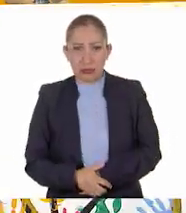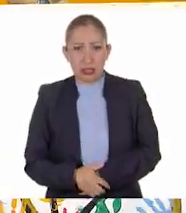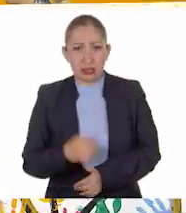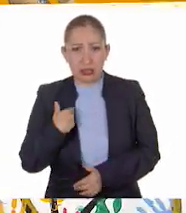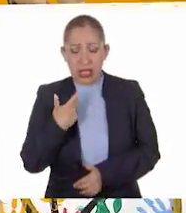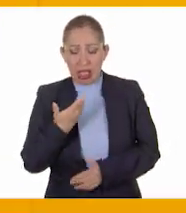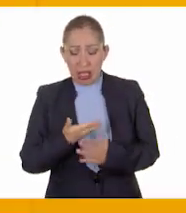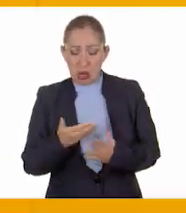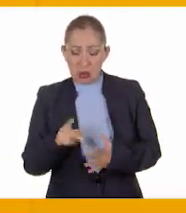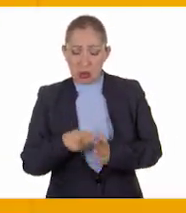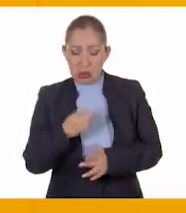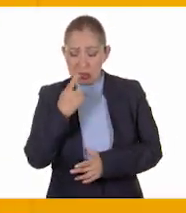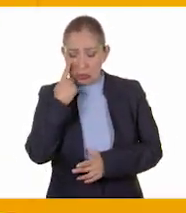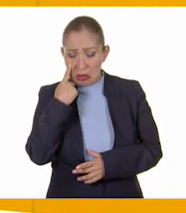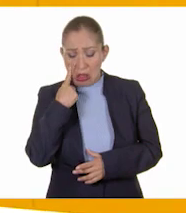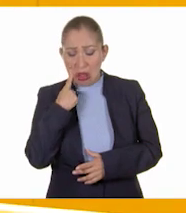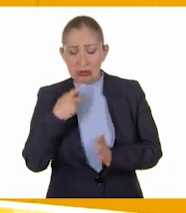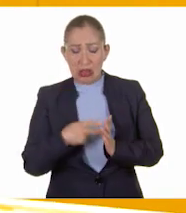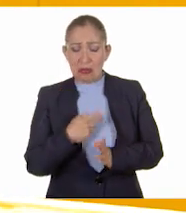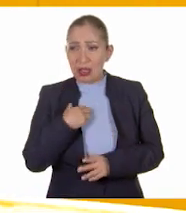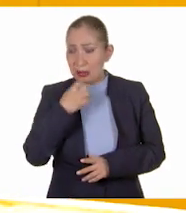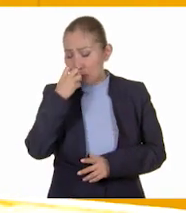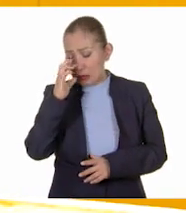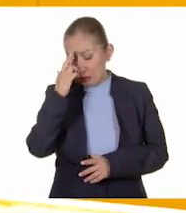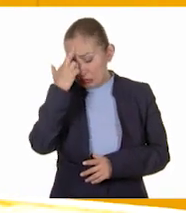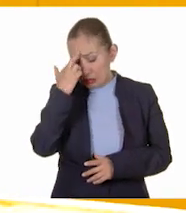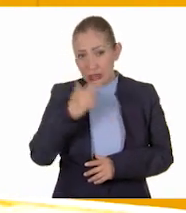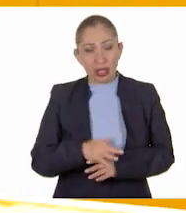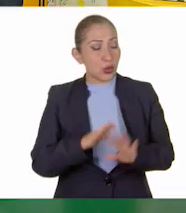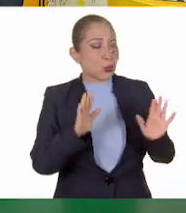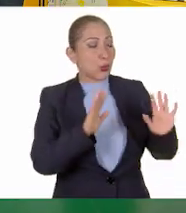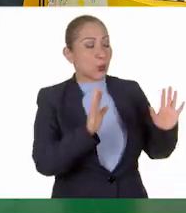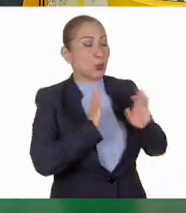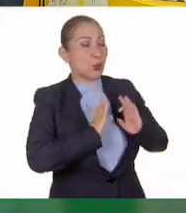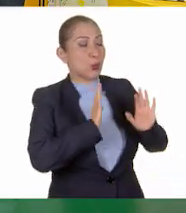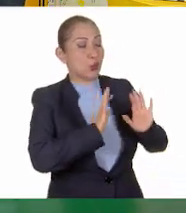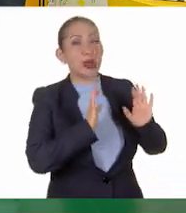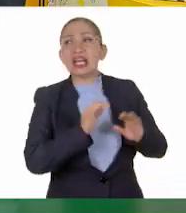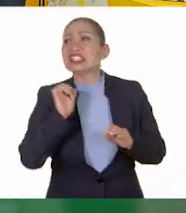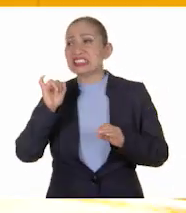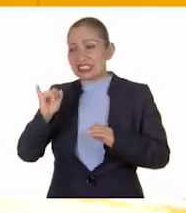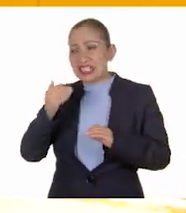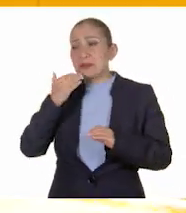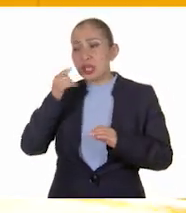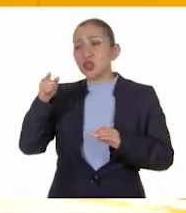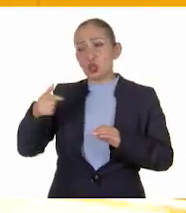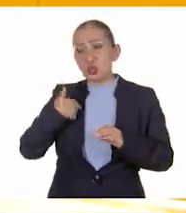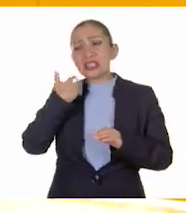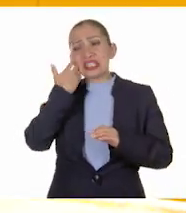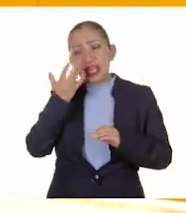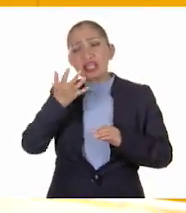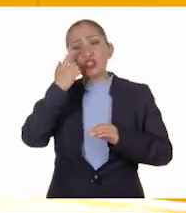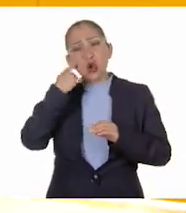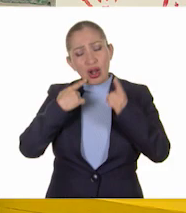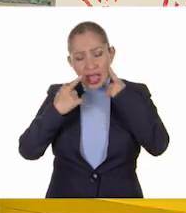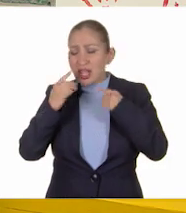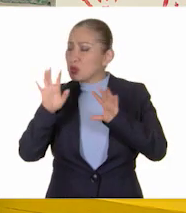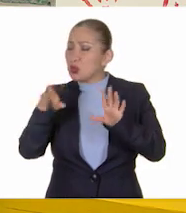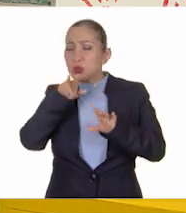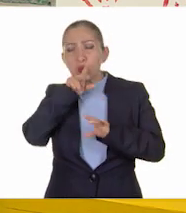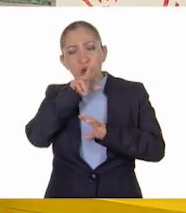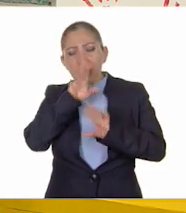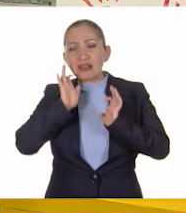Ya me dieron ganas de llorar otra vez, de acordarme. No, no, no, no, Está bien que tengas ganas de llorar, Panchito. No te